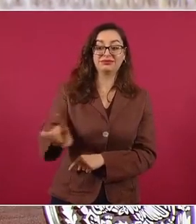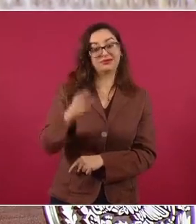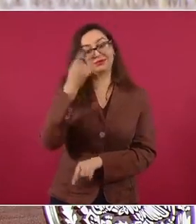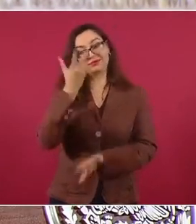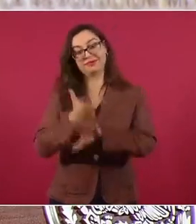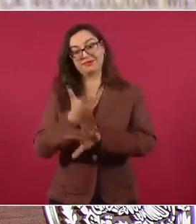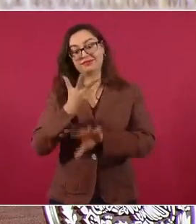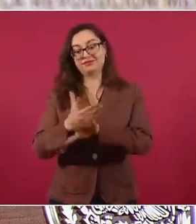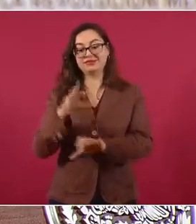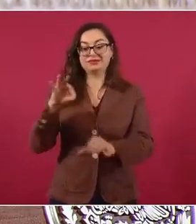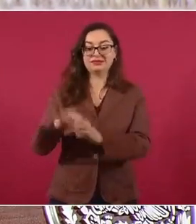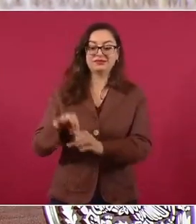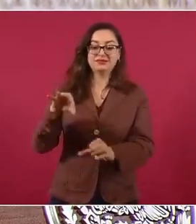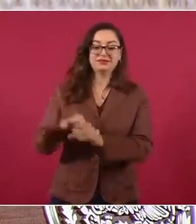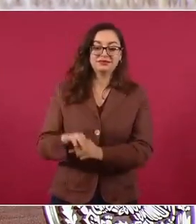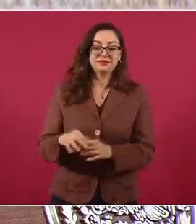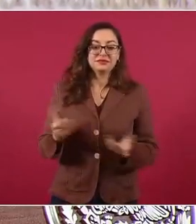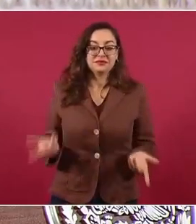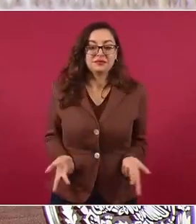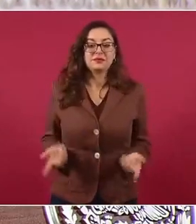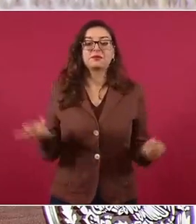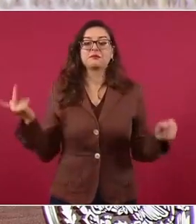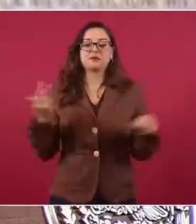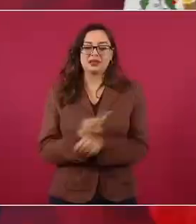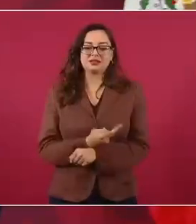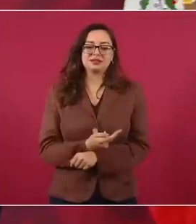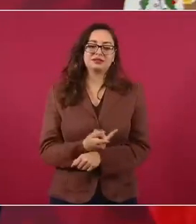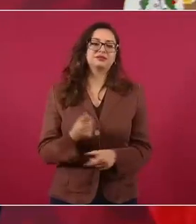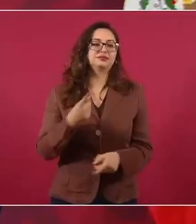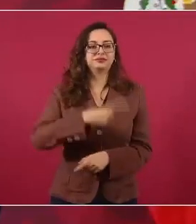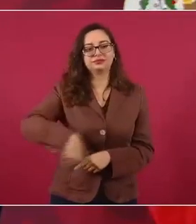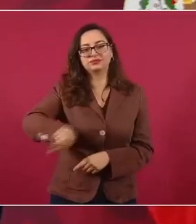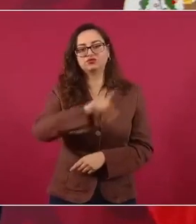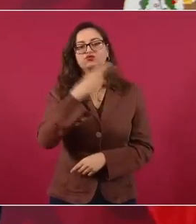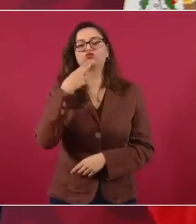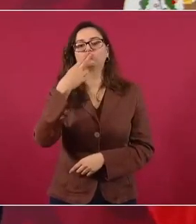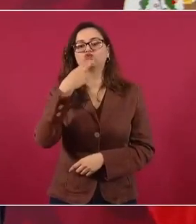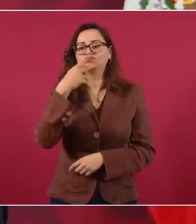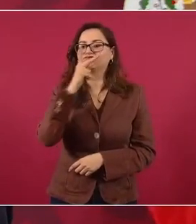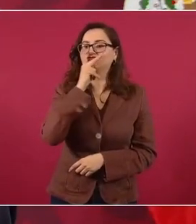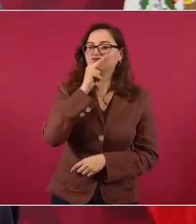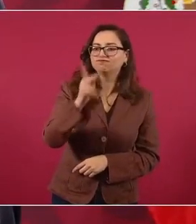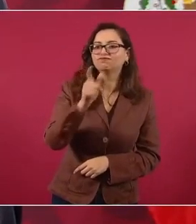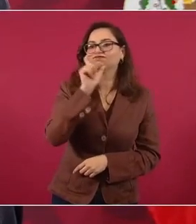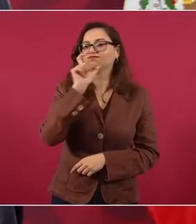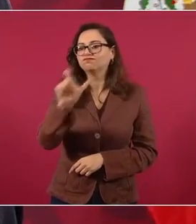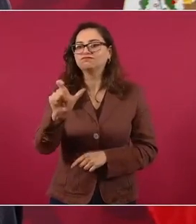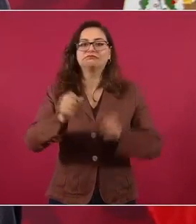Y todo eso influye, sobre todo lo de Estados Unidos.